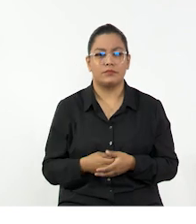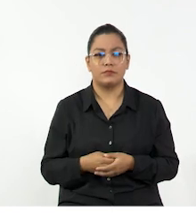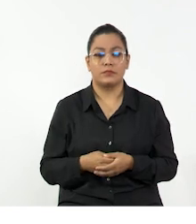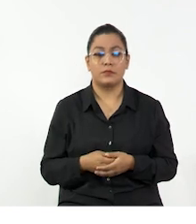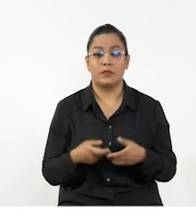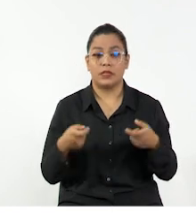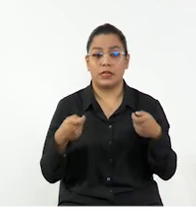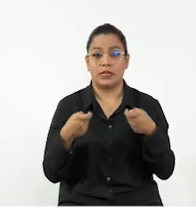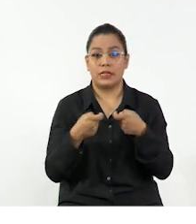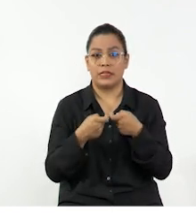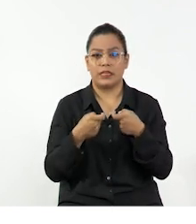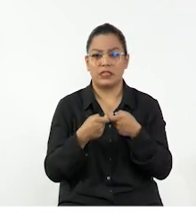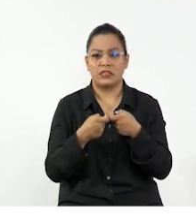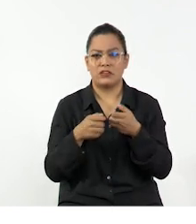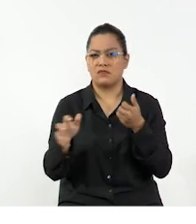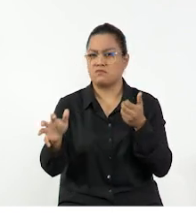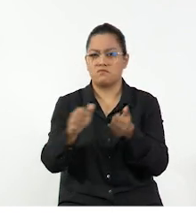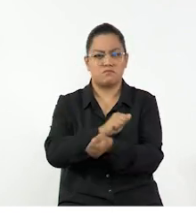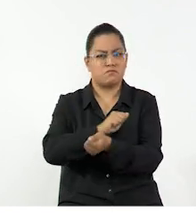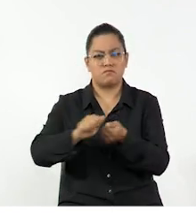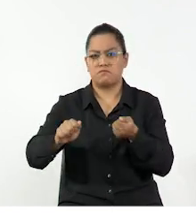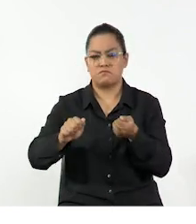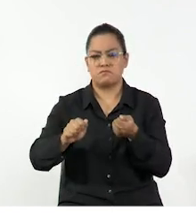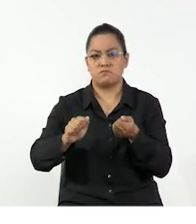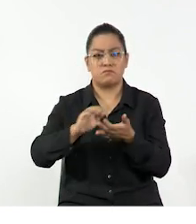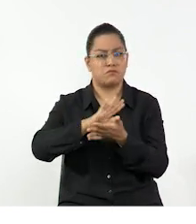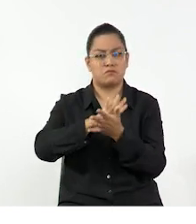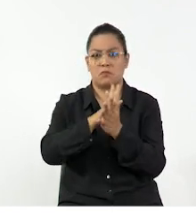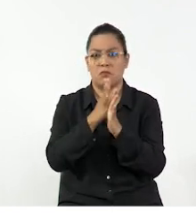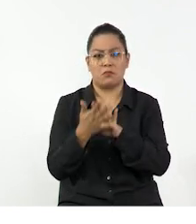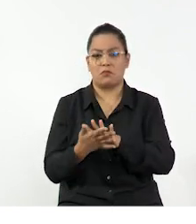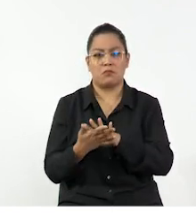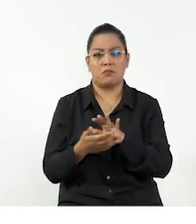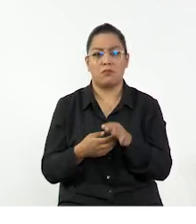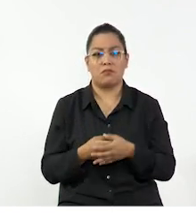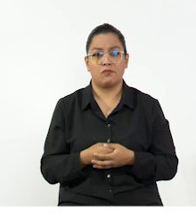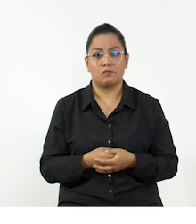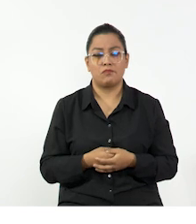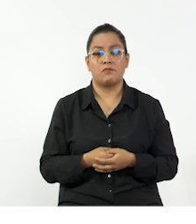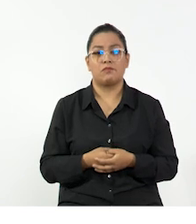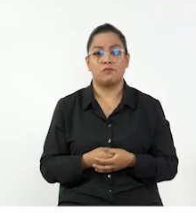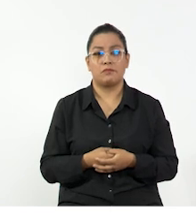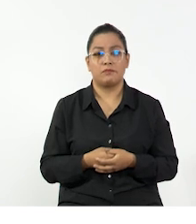un dicho sobre que la energía no se destruye ni se transforma.